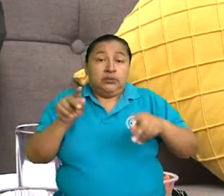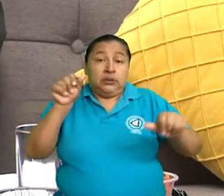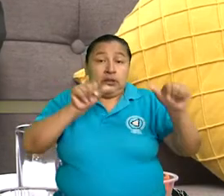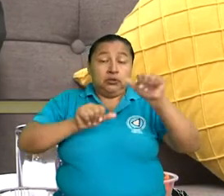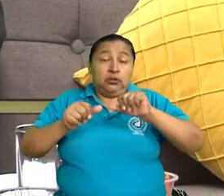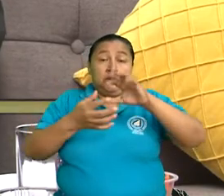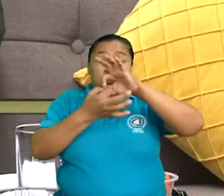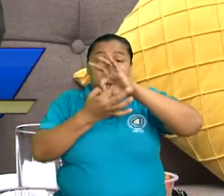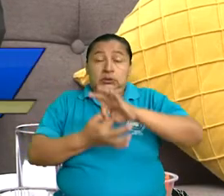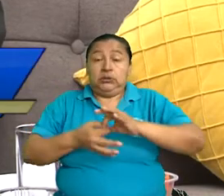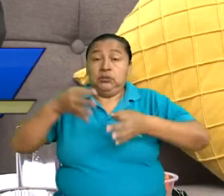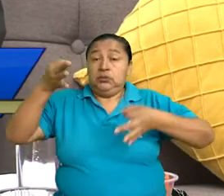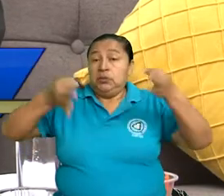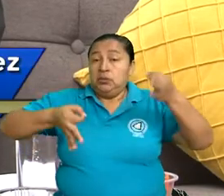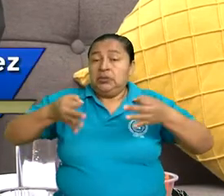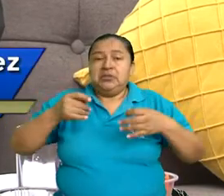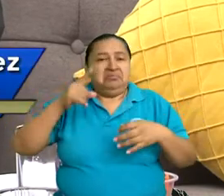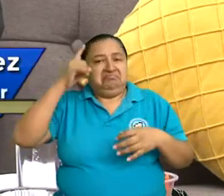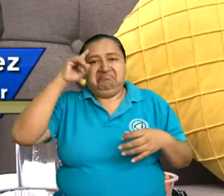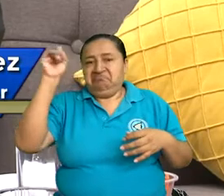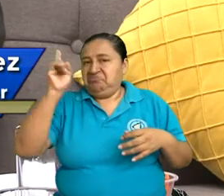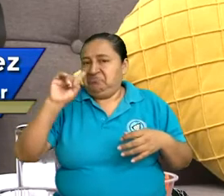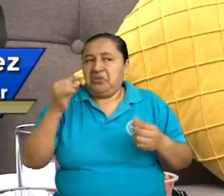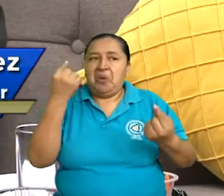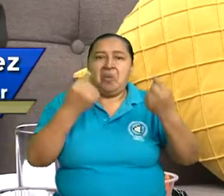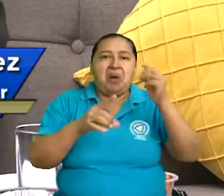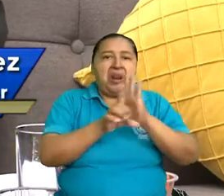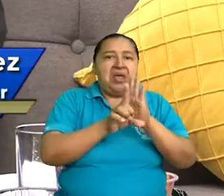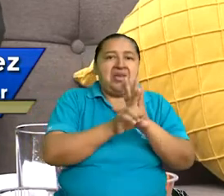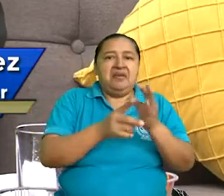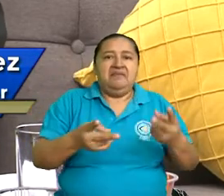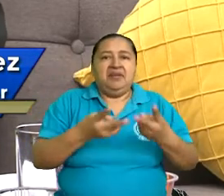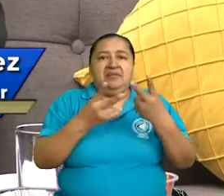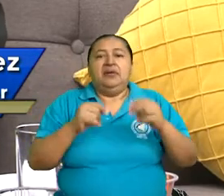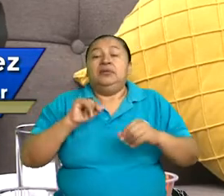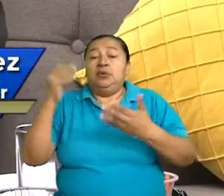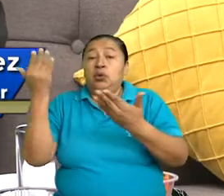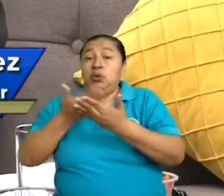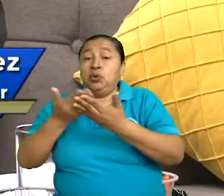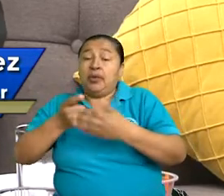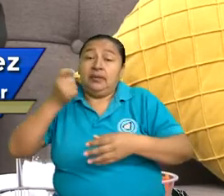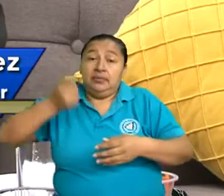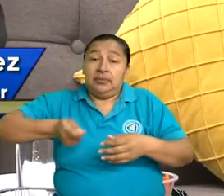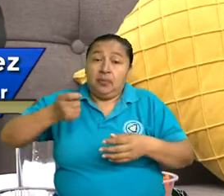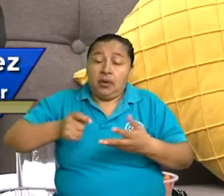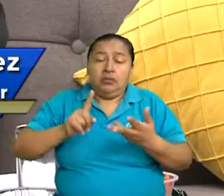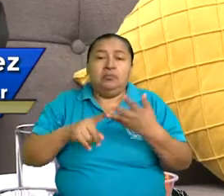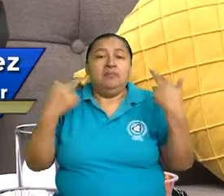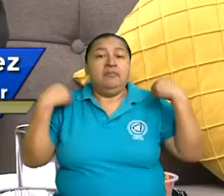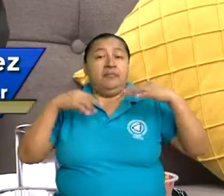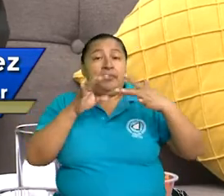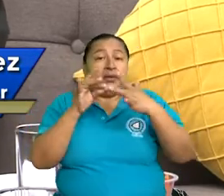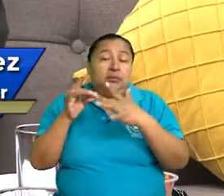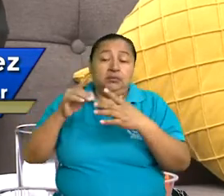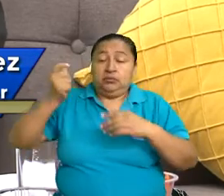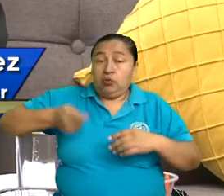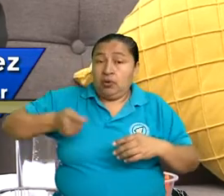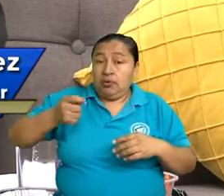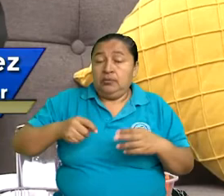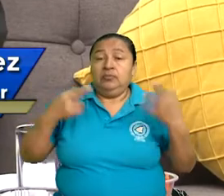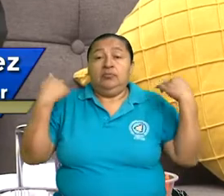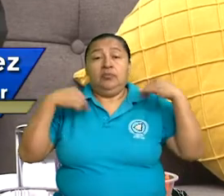sistema de justicia desconocen cuáles son las leyes vigentes o no, los estudiantes de derecho, los profesionales del derecho,